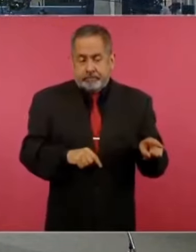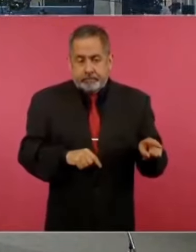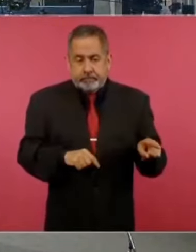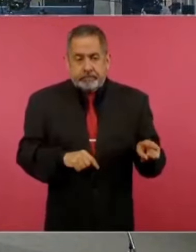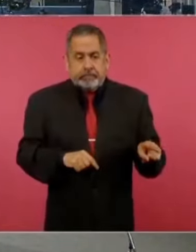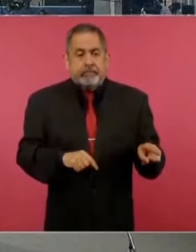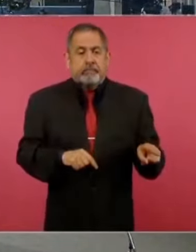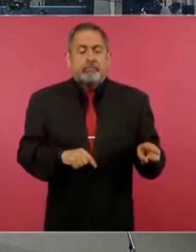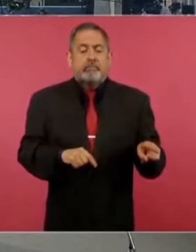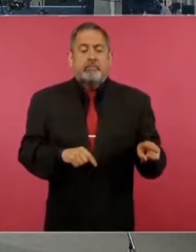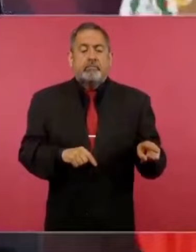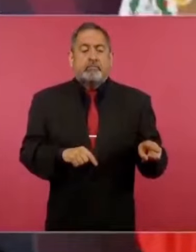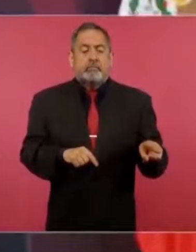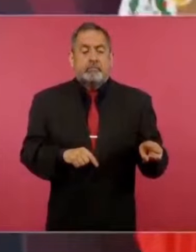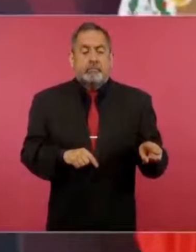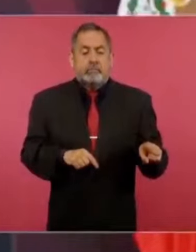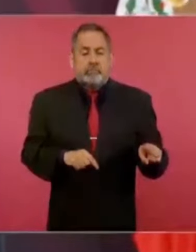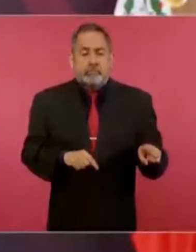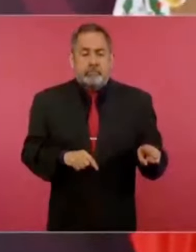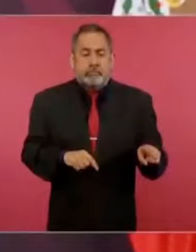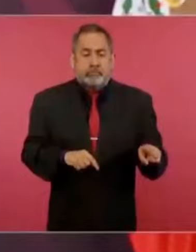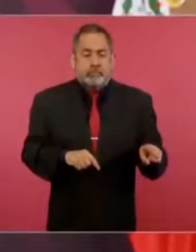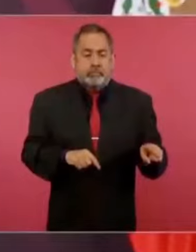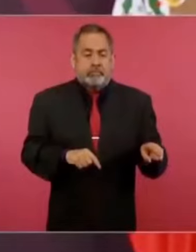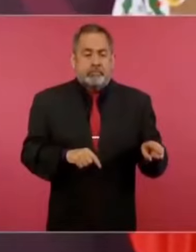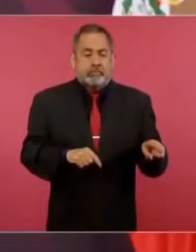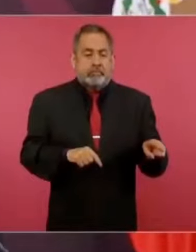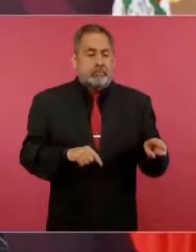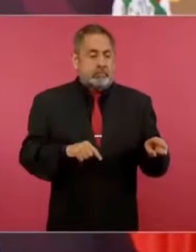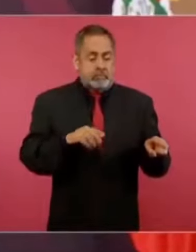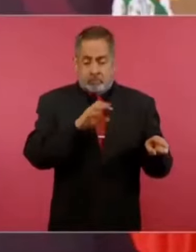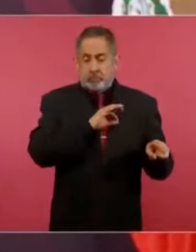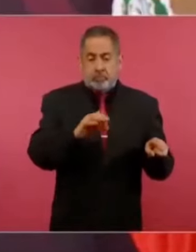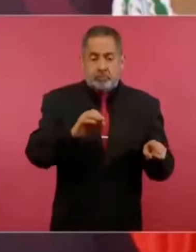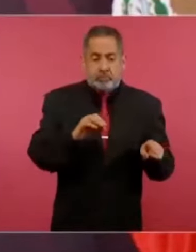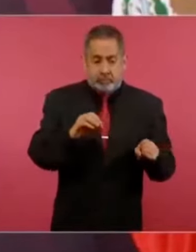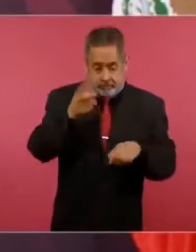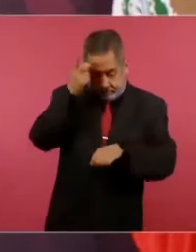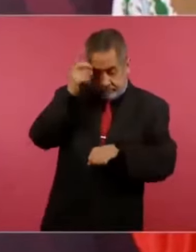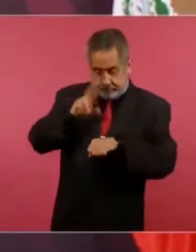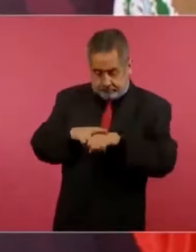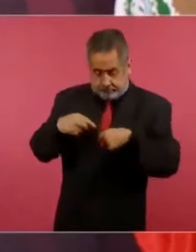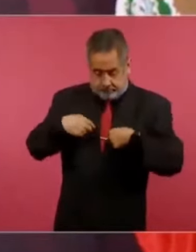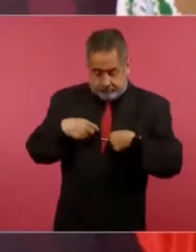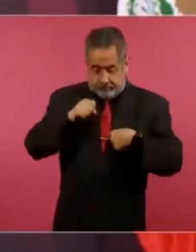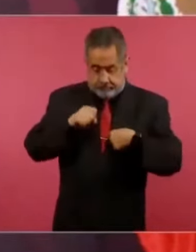recibir créditos los directores,